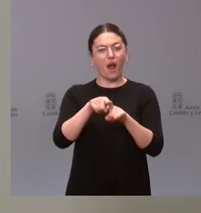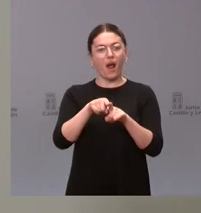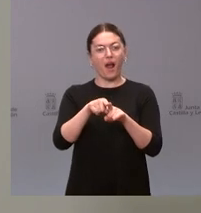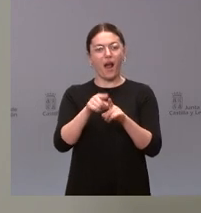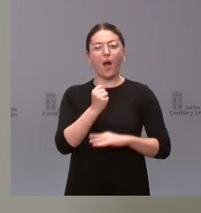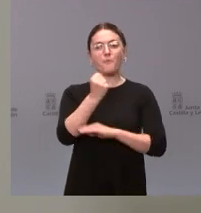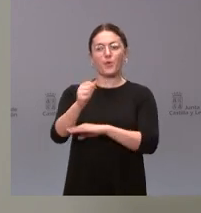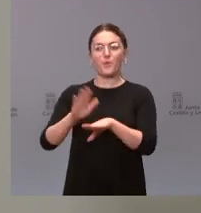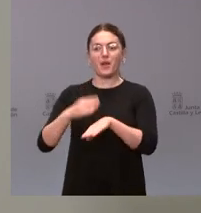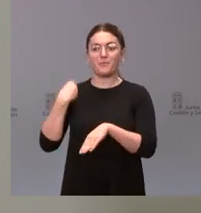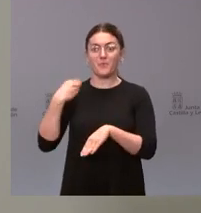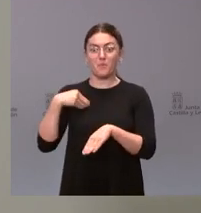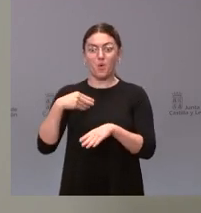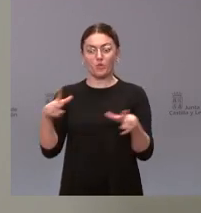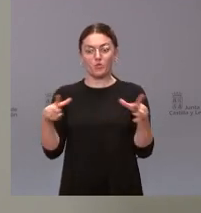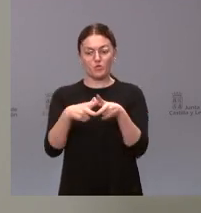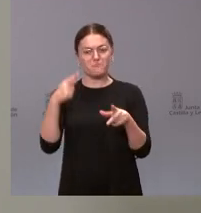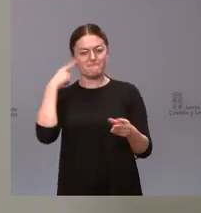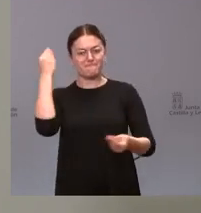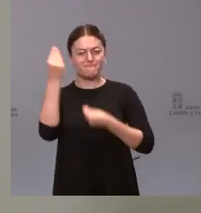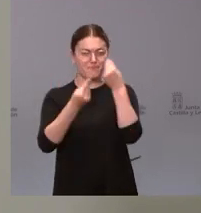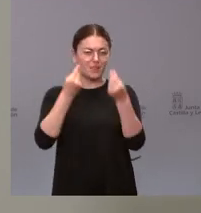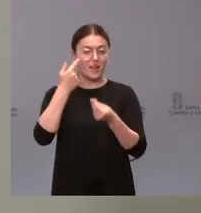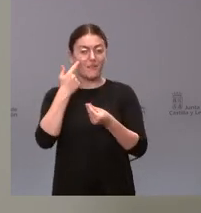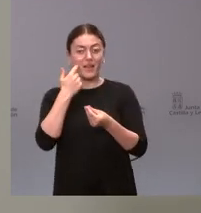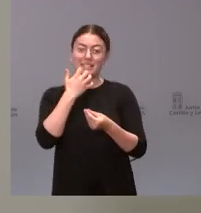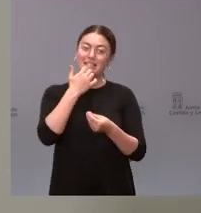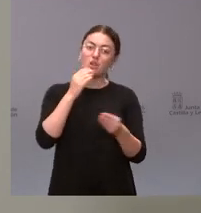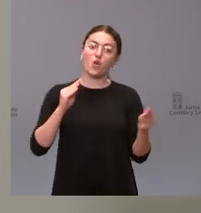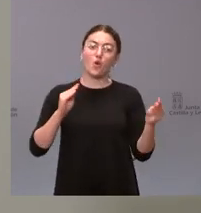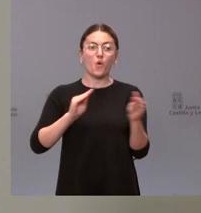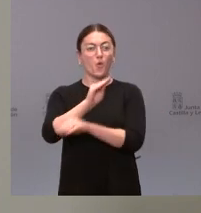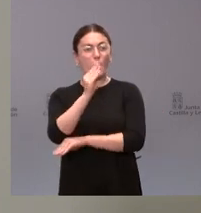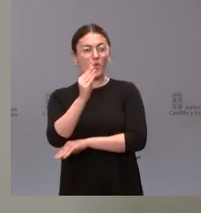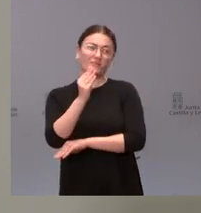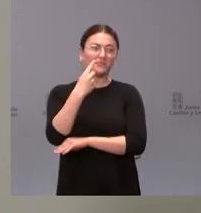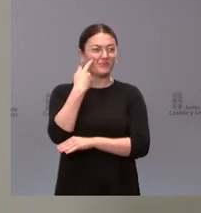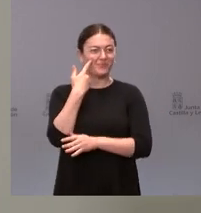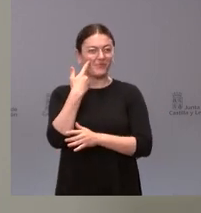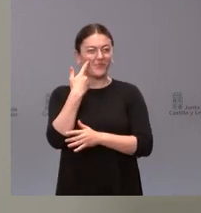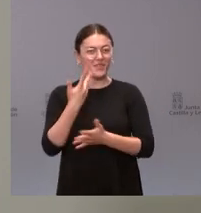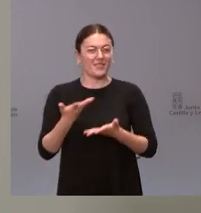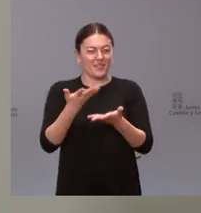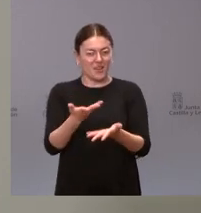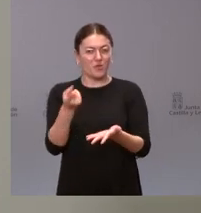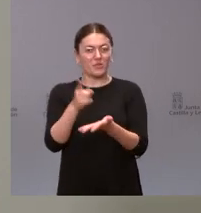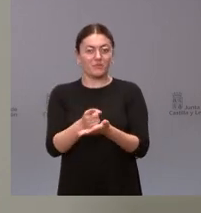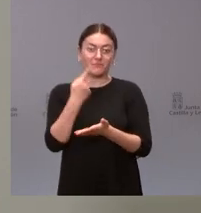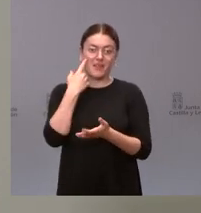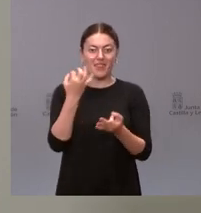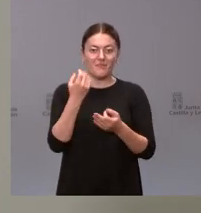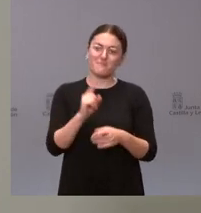inversor reconsidere su posición y mantenga la oferta y por tanto hay que trabajar en la primera parte para conseguir la segunda